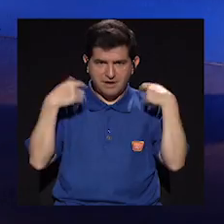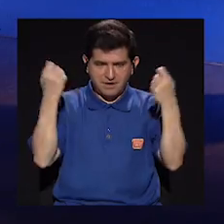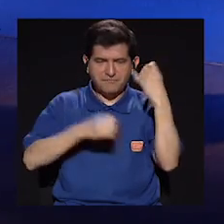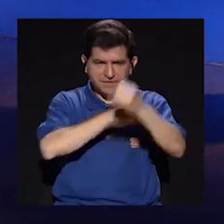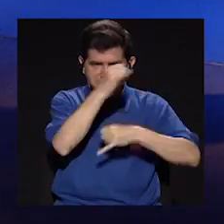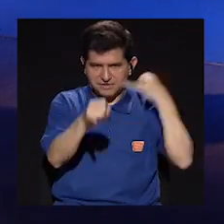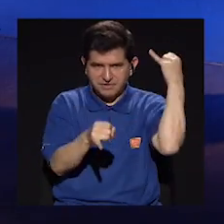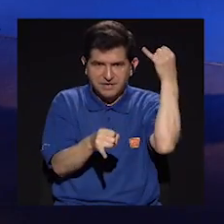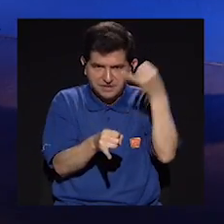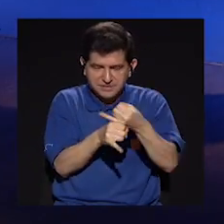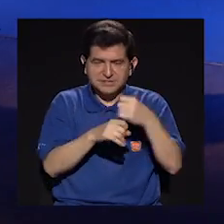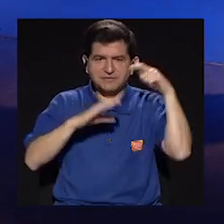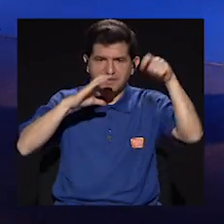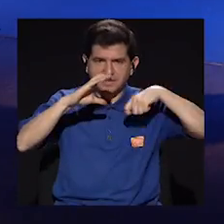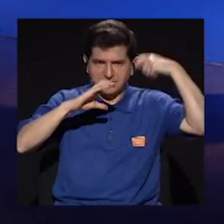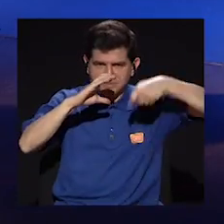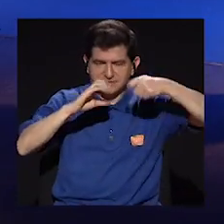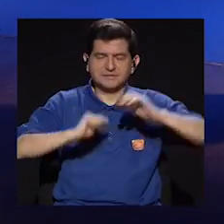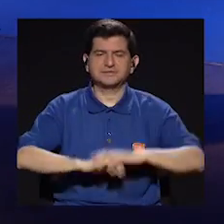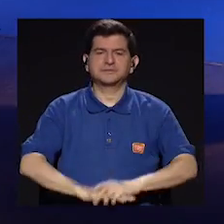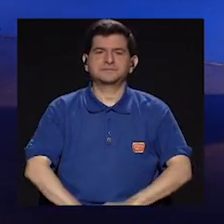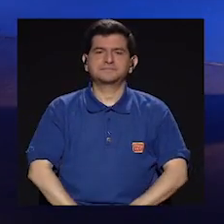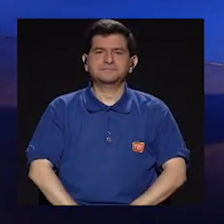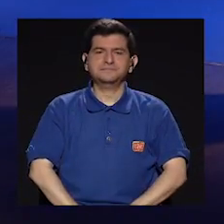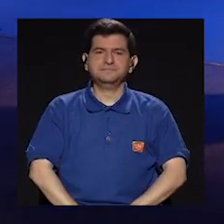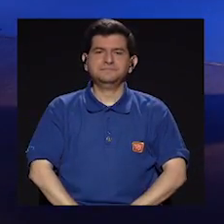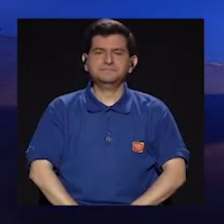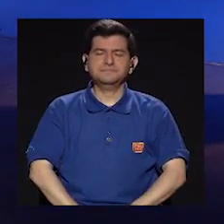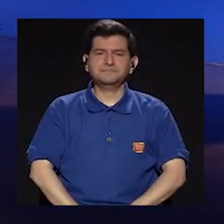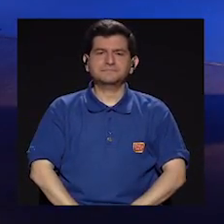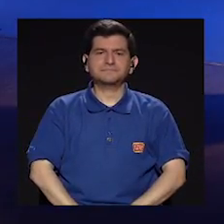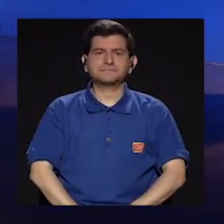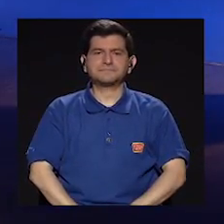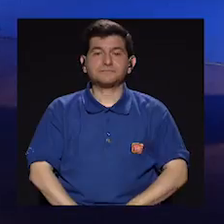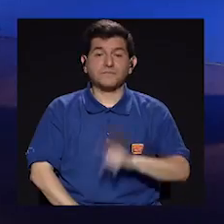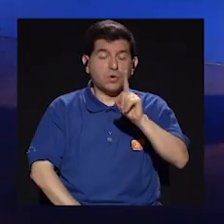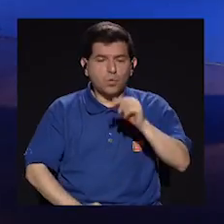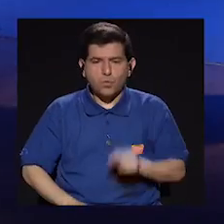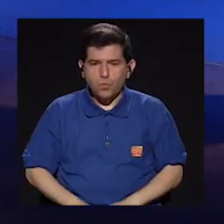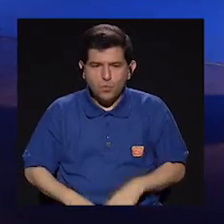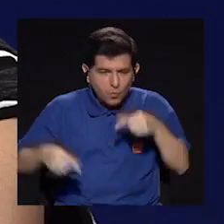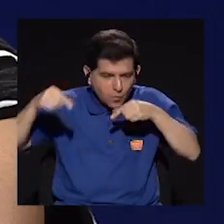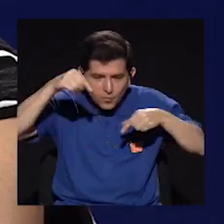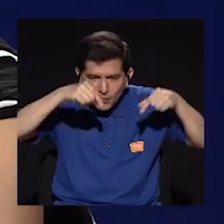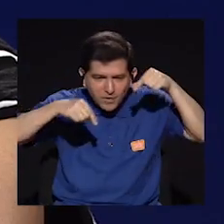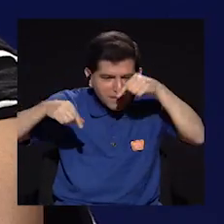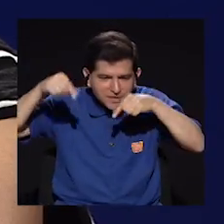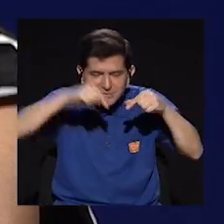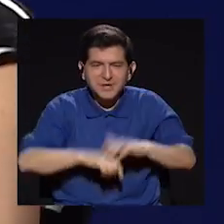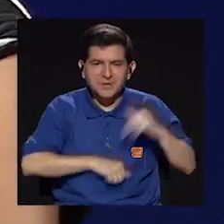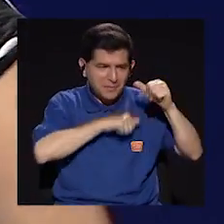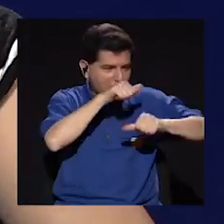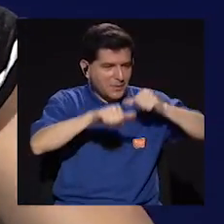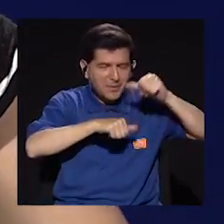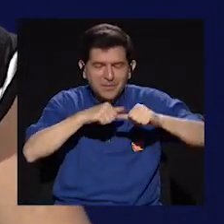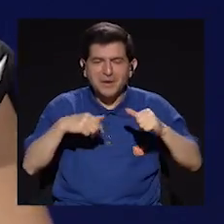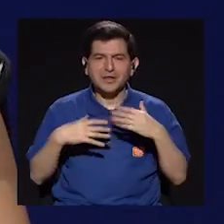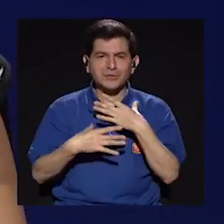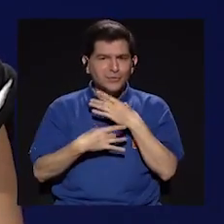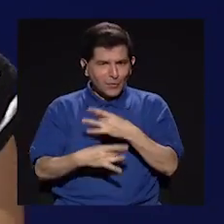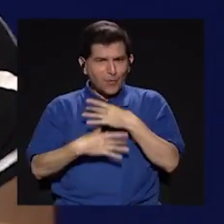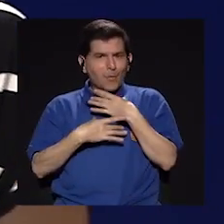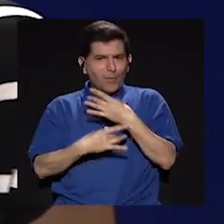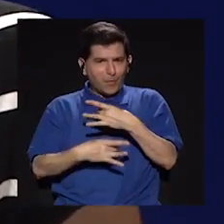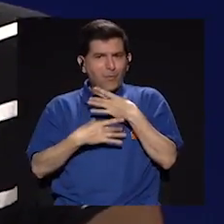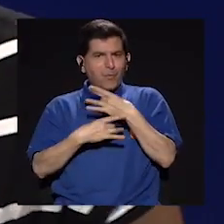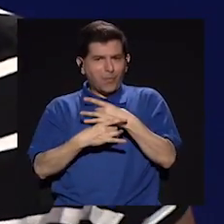Festival Internacional de Cine. Ha sido como un experimento antropológico, de verdad,